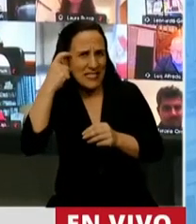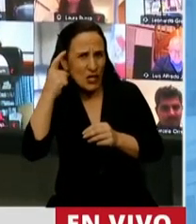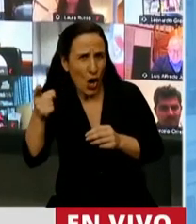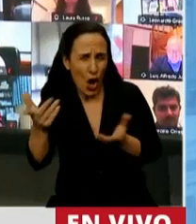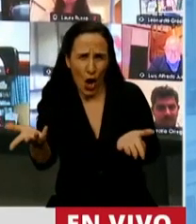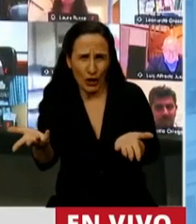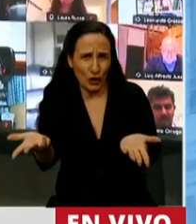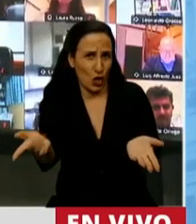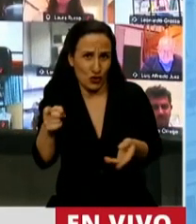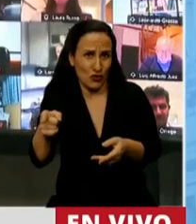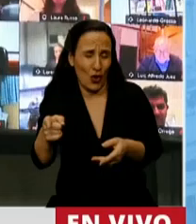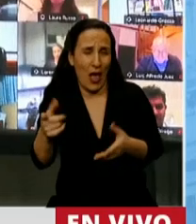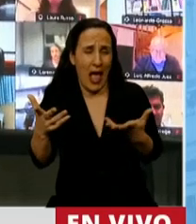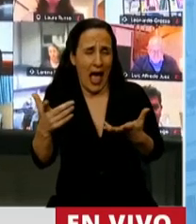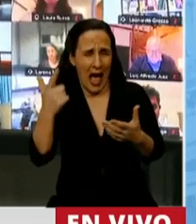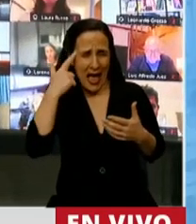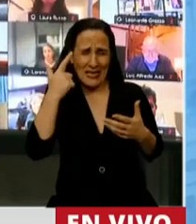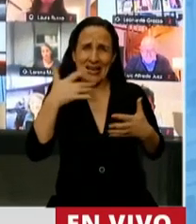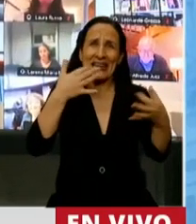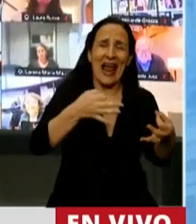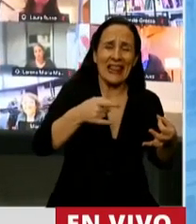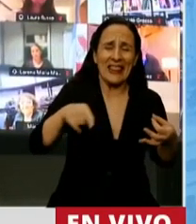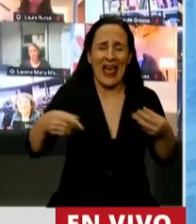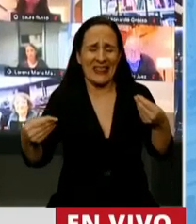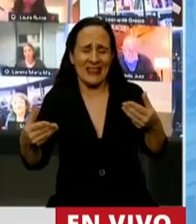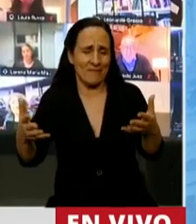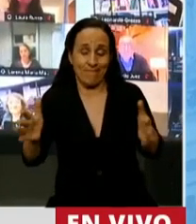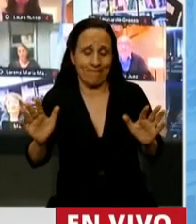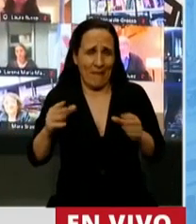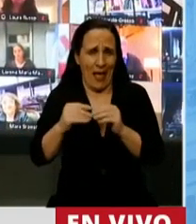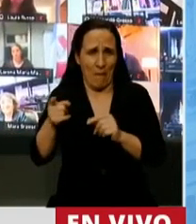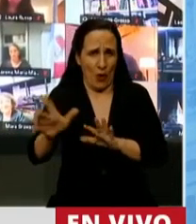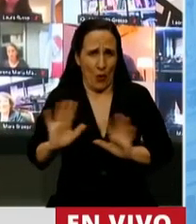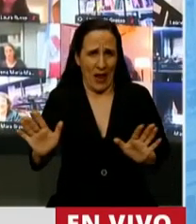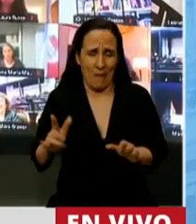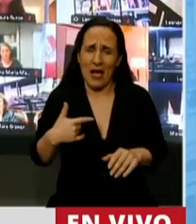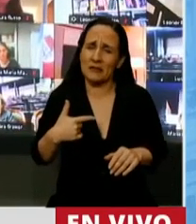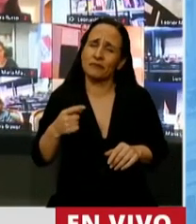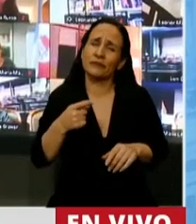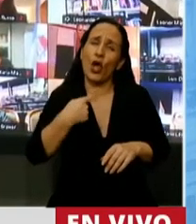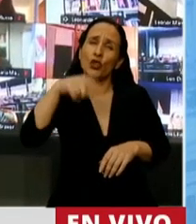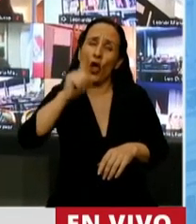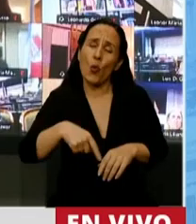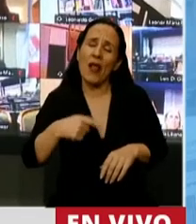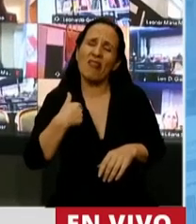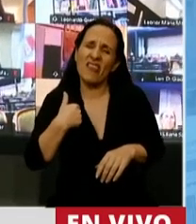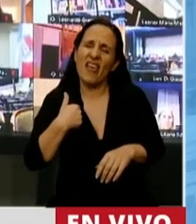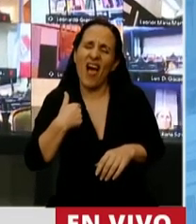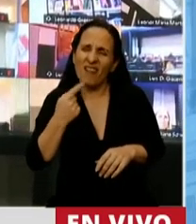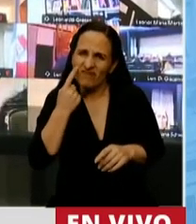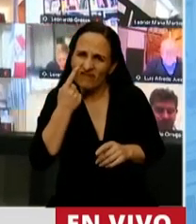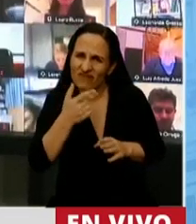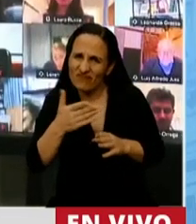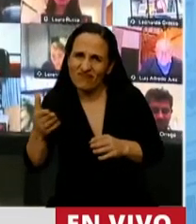son los que tienen el problema de disociación con la realidad. Yo me pregunto, después de escucharlos todo el día, en qué país viven.